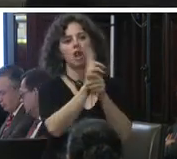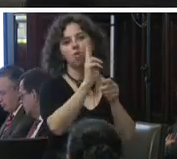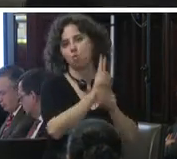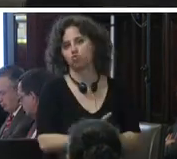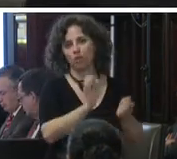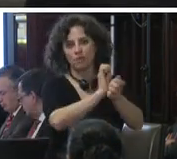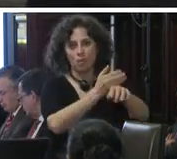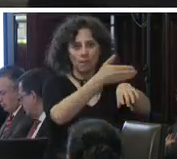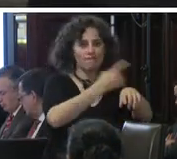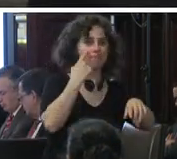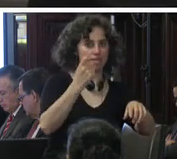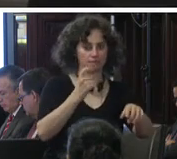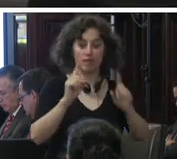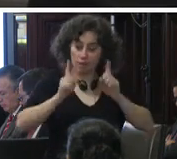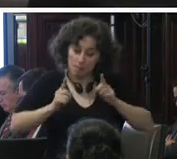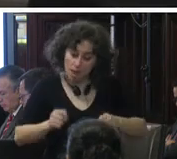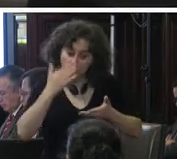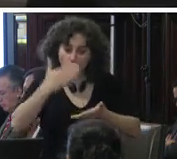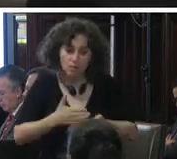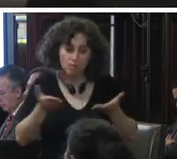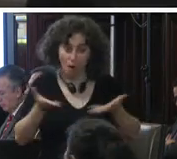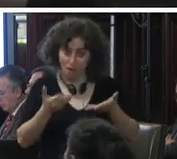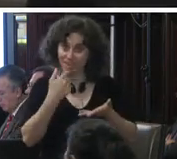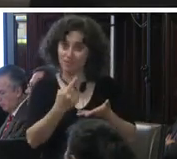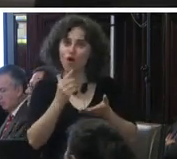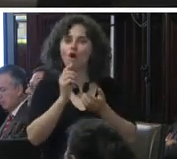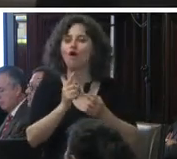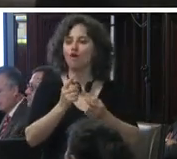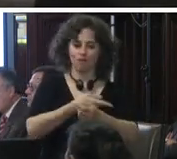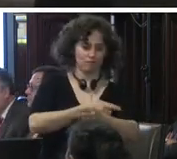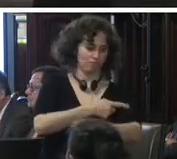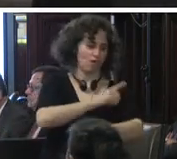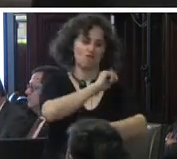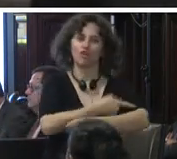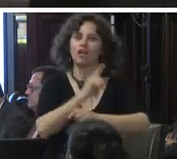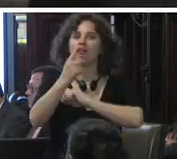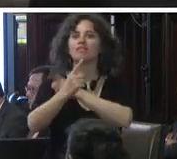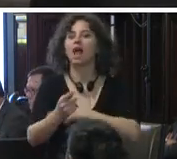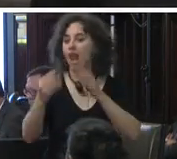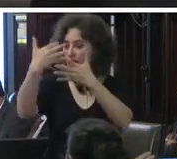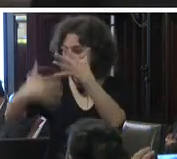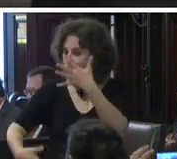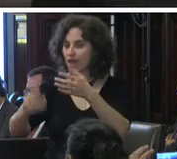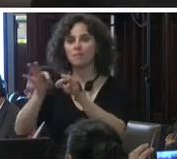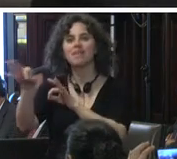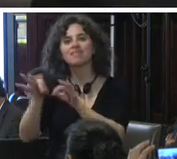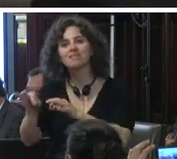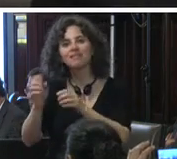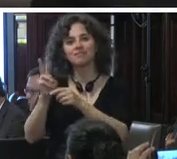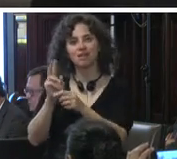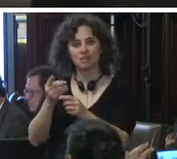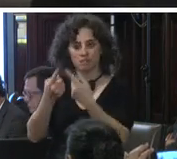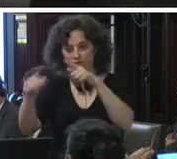y por último ya que surgió aquí fortalecer las unidades de supervisión de medidas cautelares que están creadas en México